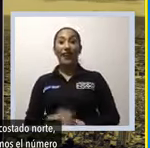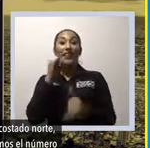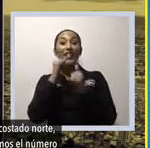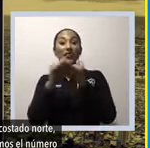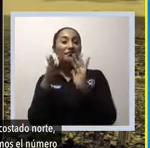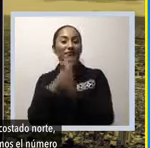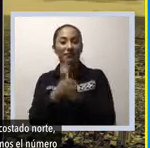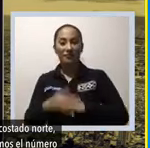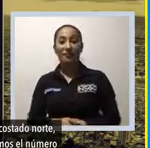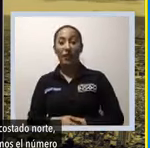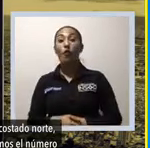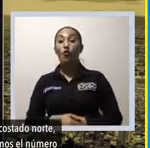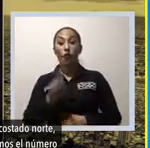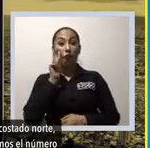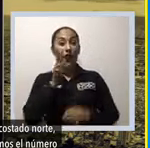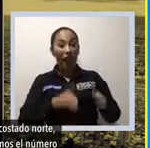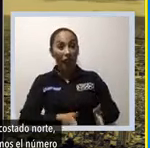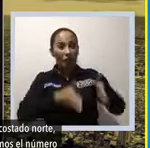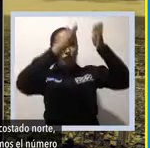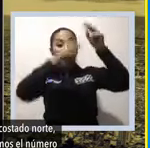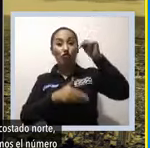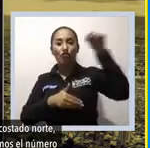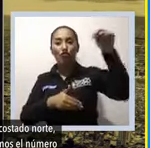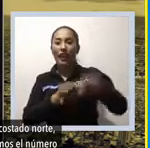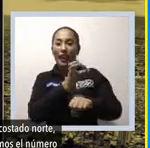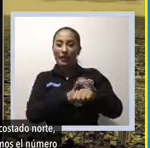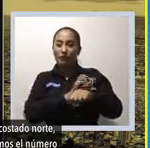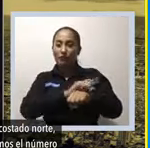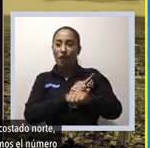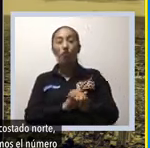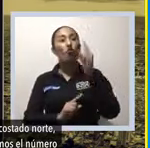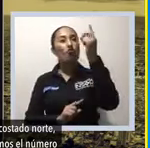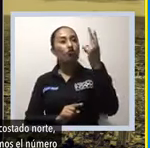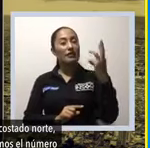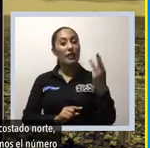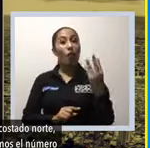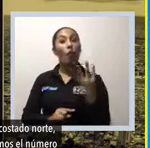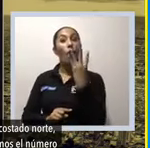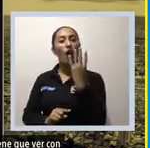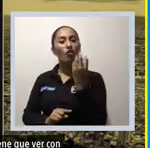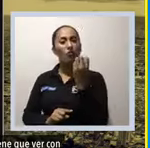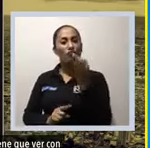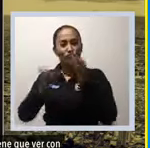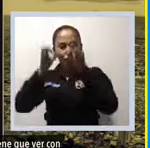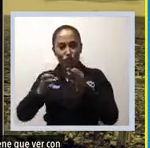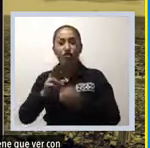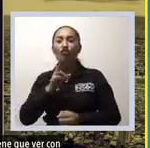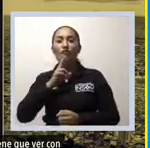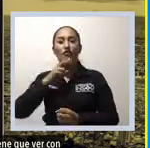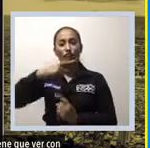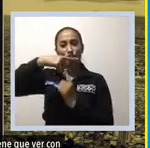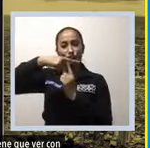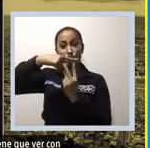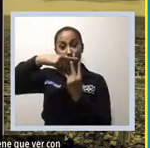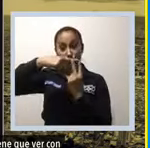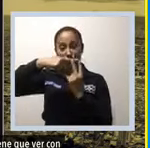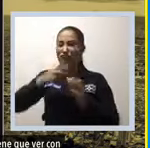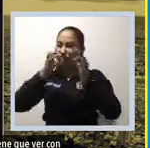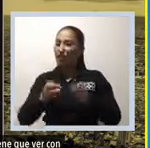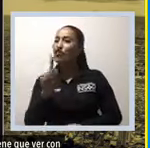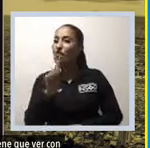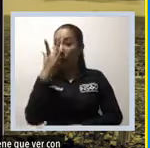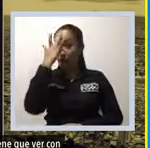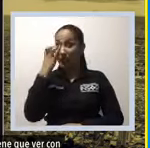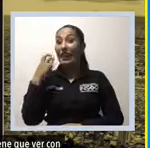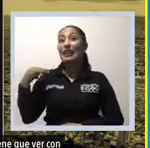costado norte, que aún se conserva el reloj. En ese reloj si vemos, el número 4 no corresponde a la numeración romana. Eso